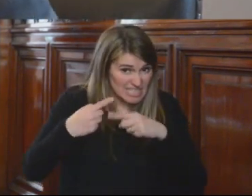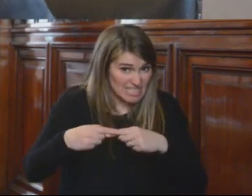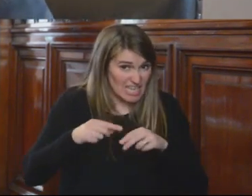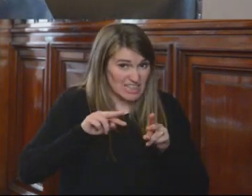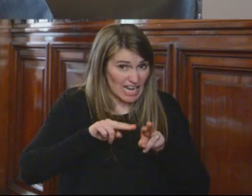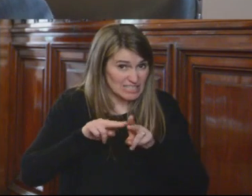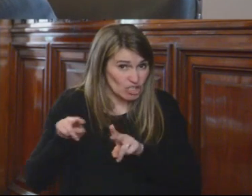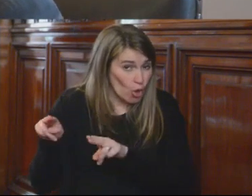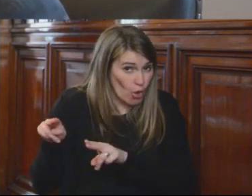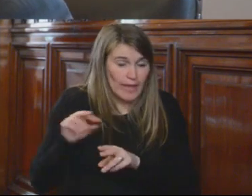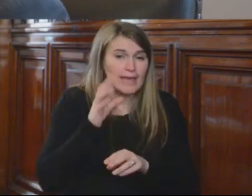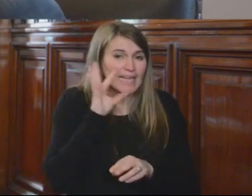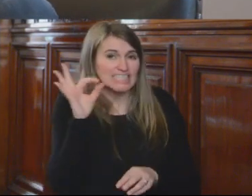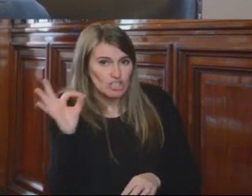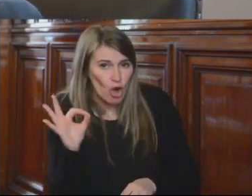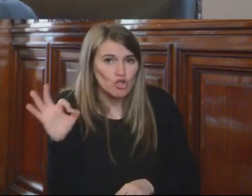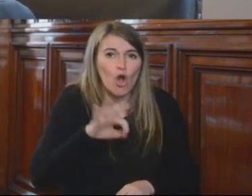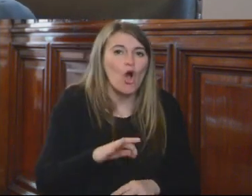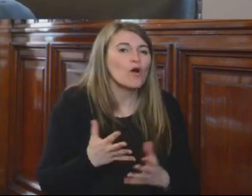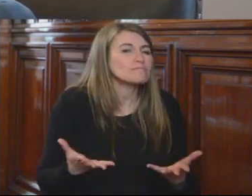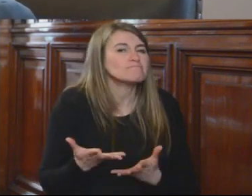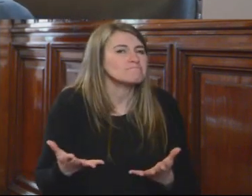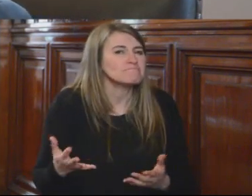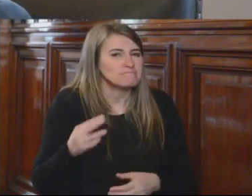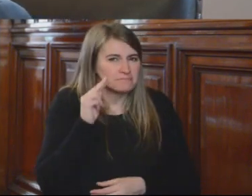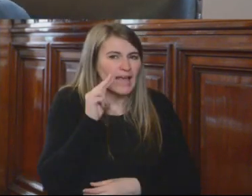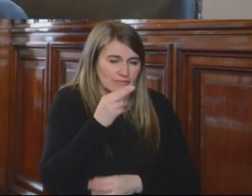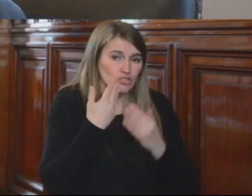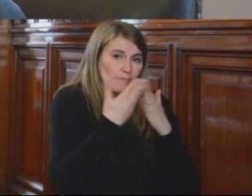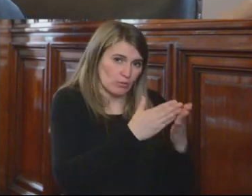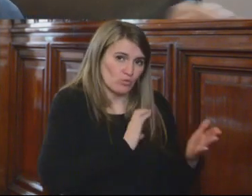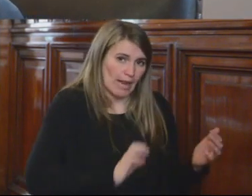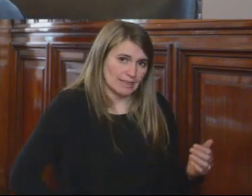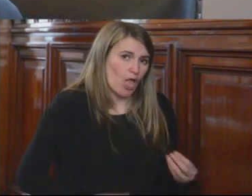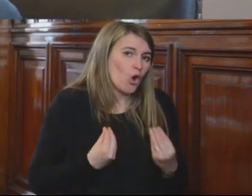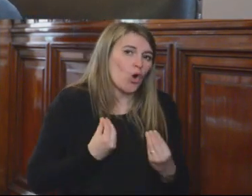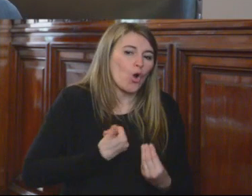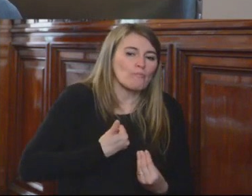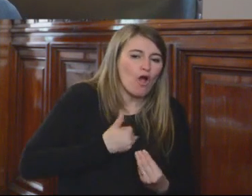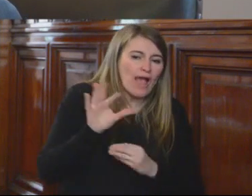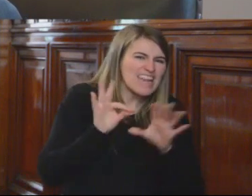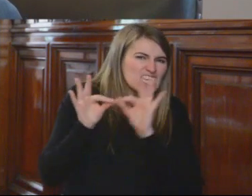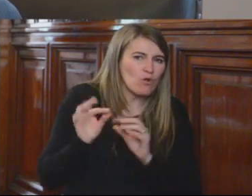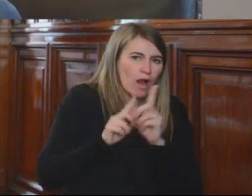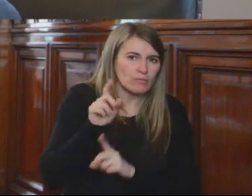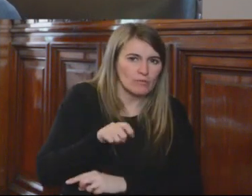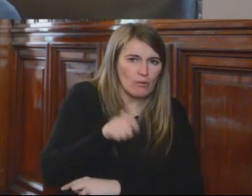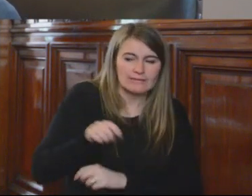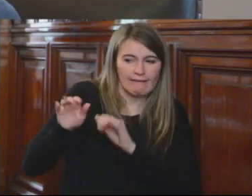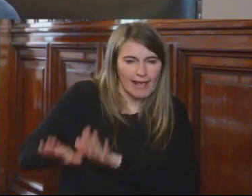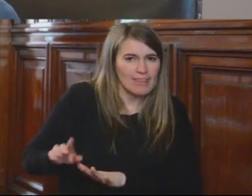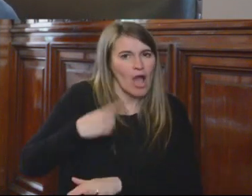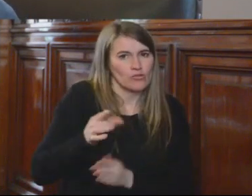una consulta que les haría al ilustre Estado de Bolivia. Y también